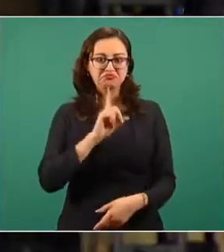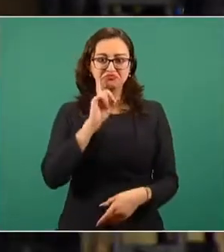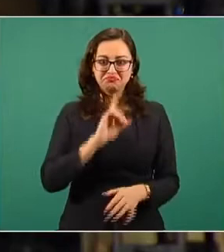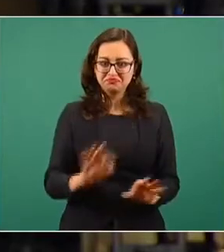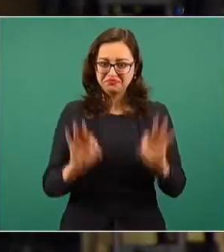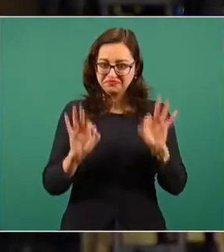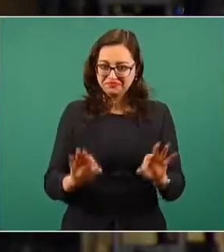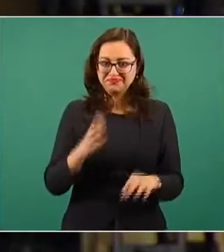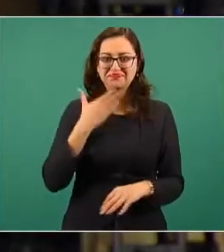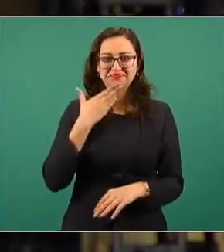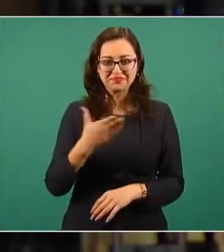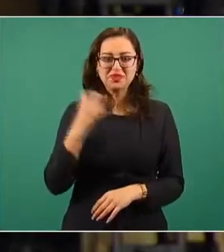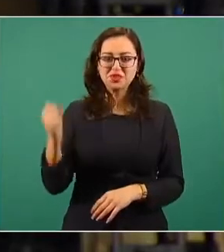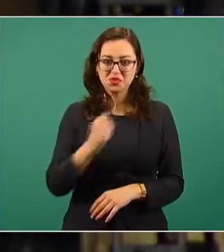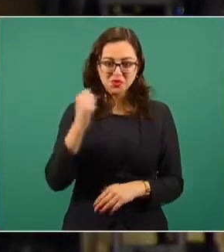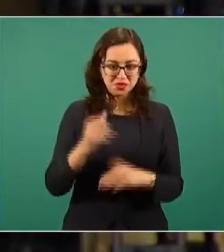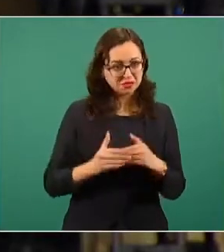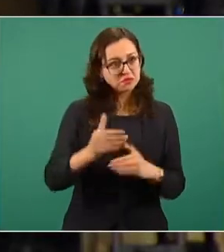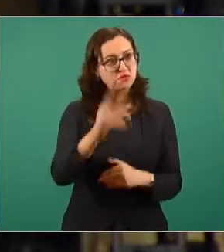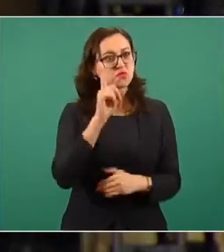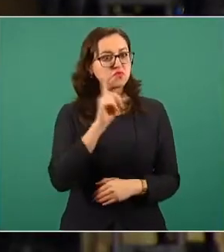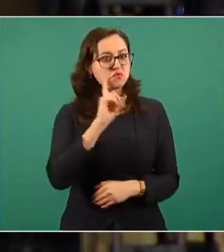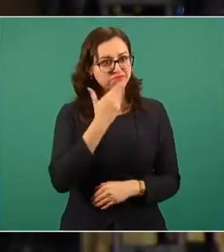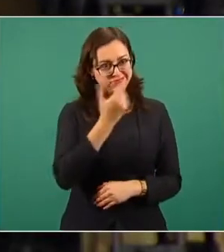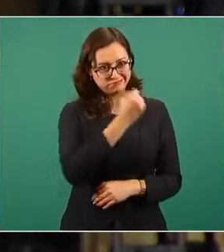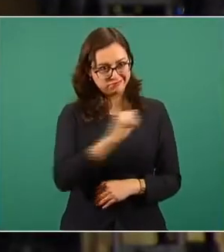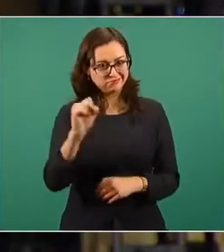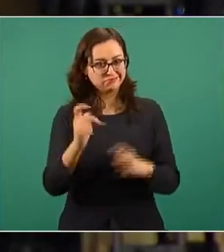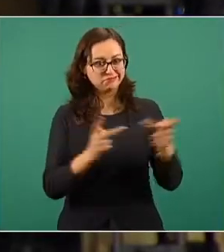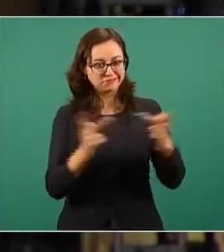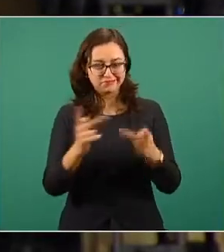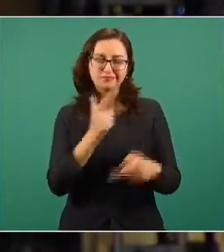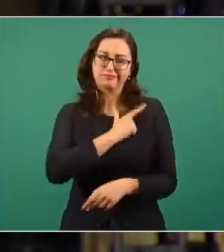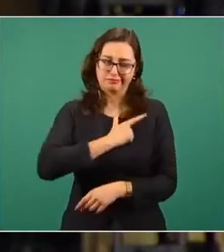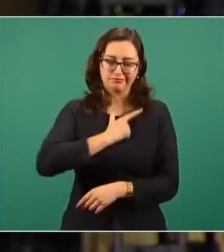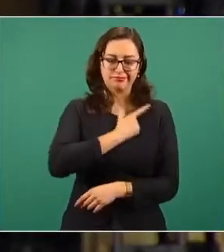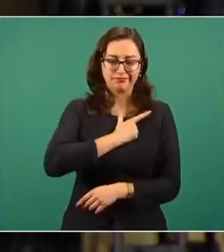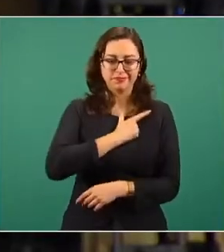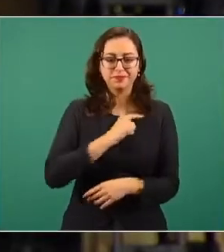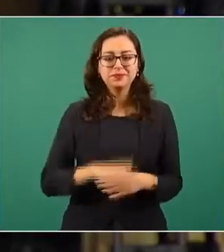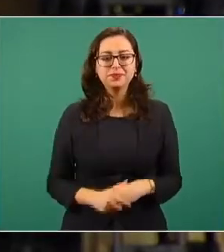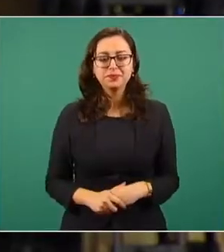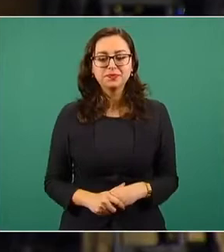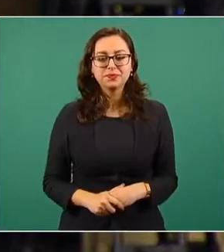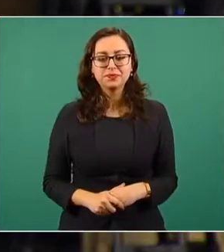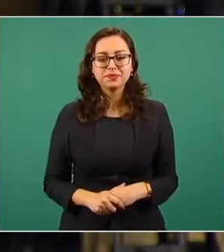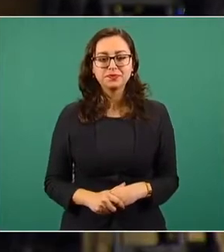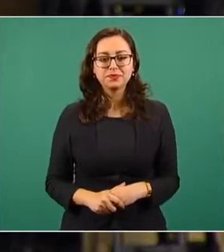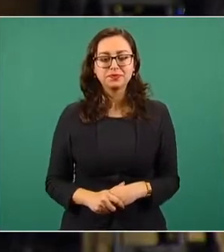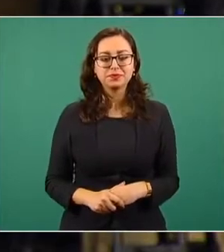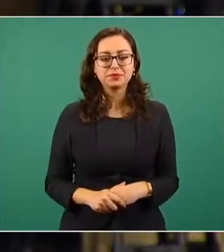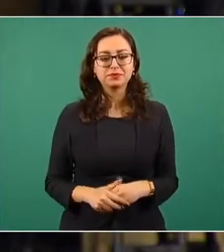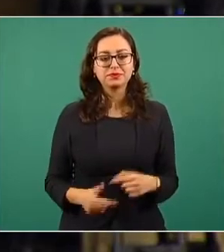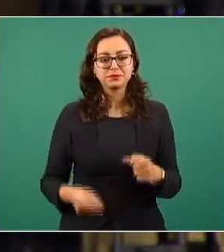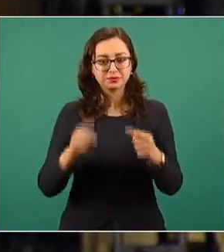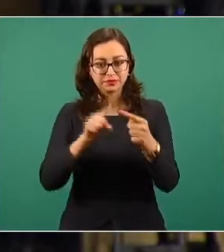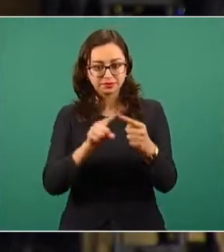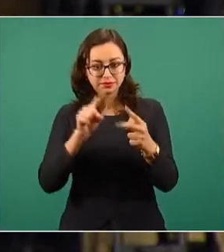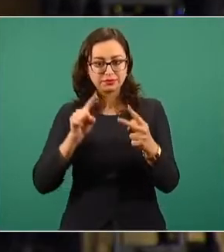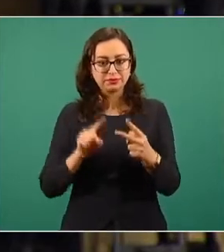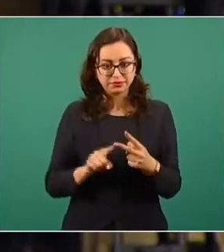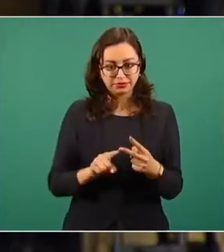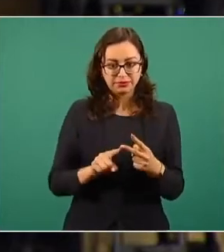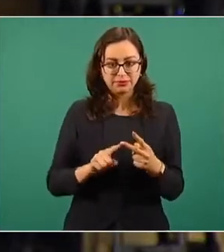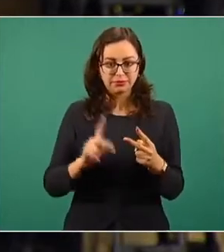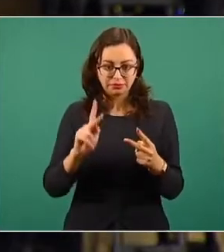augurio bien y preparada. Son dos preguntas que tenemos que tener respeto también a los que